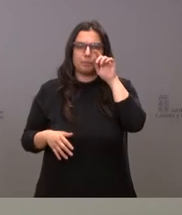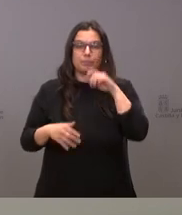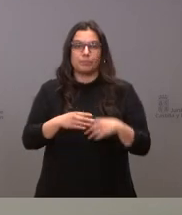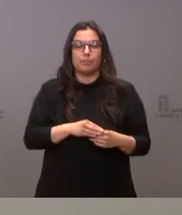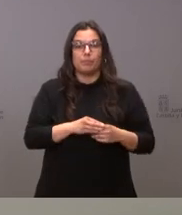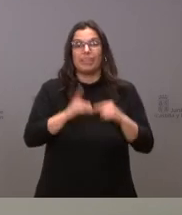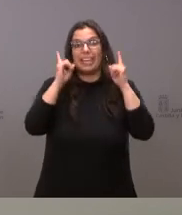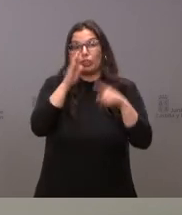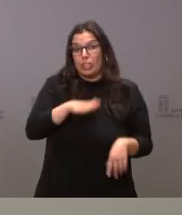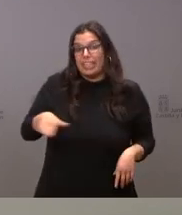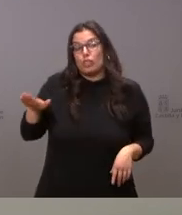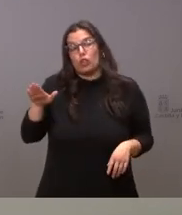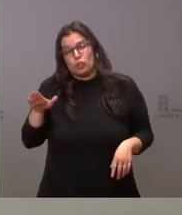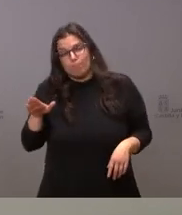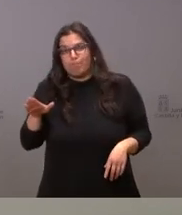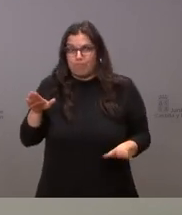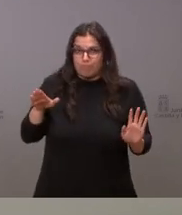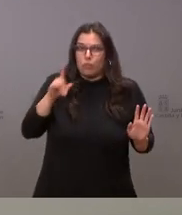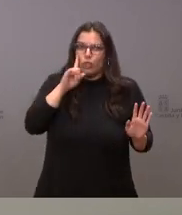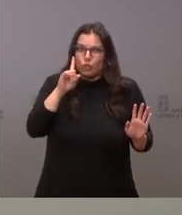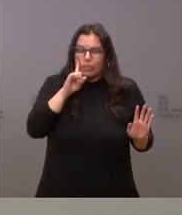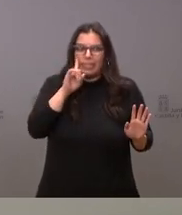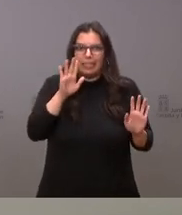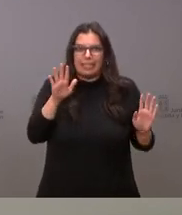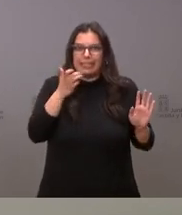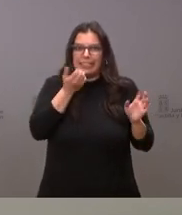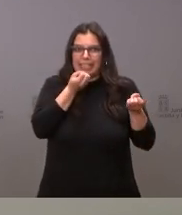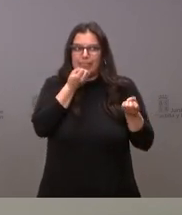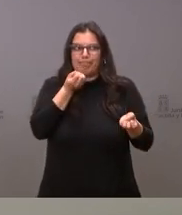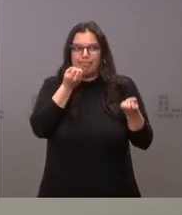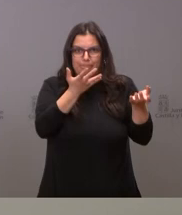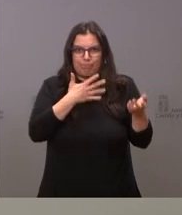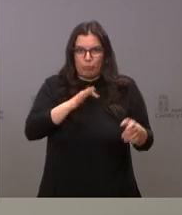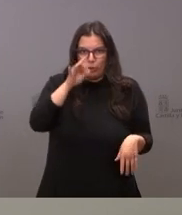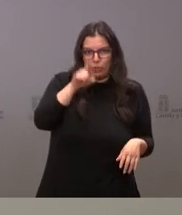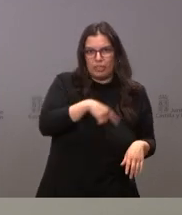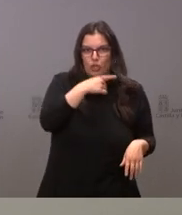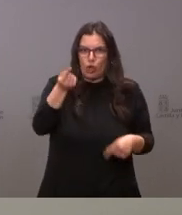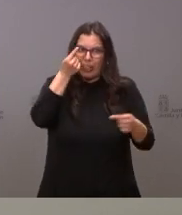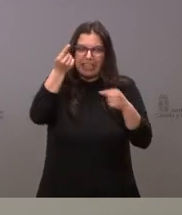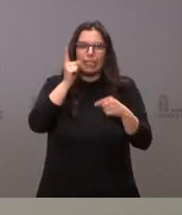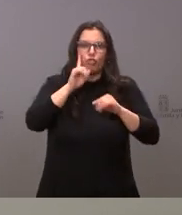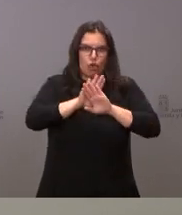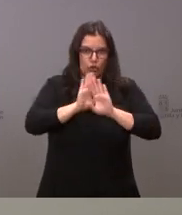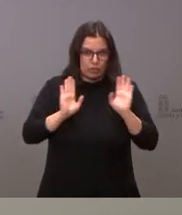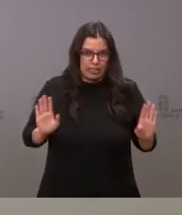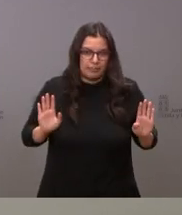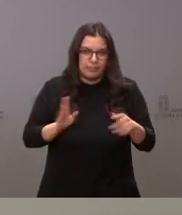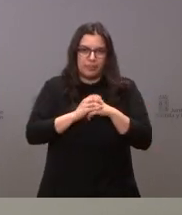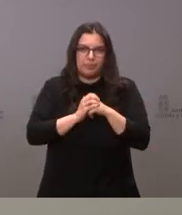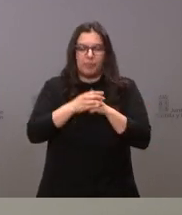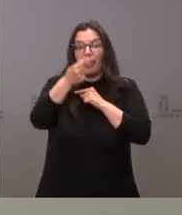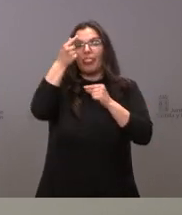caso de menores pues tampoco le puedo yo informar a día de hoy en qué contenido podemos detallar el dato que le podemos